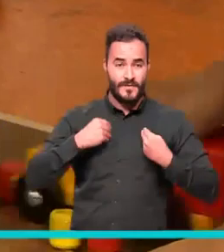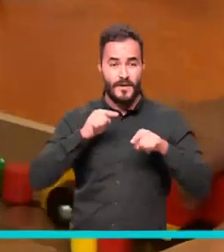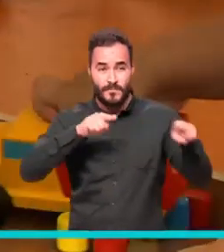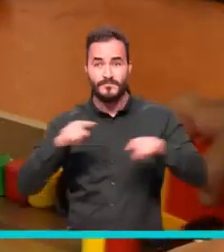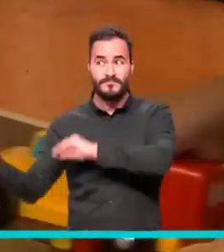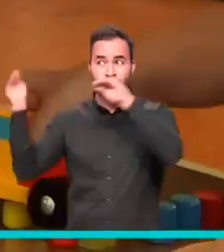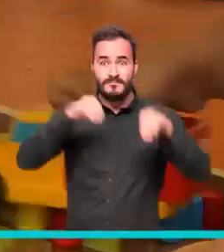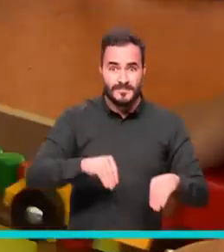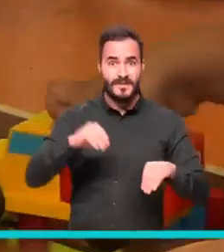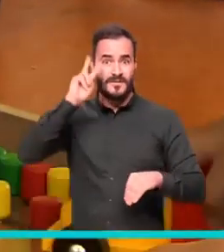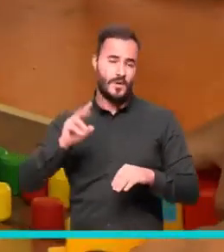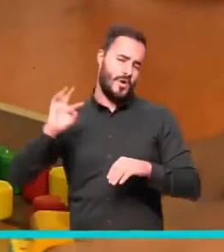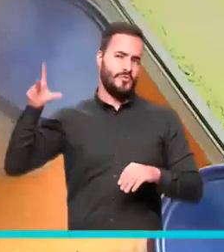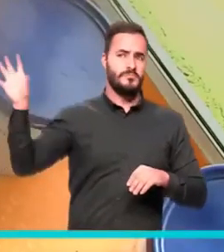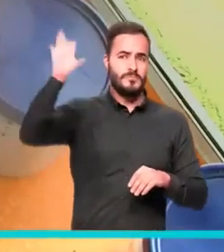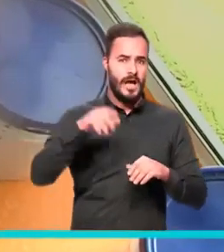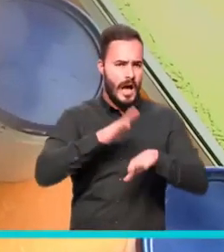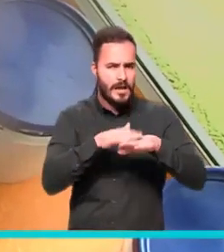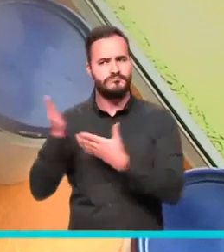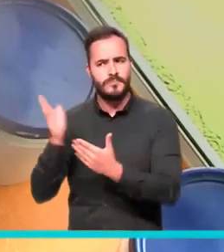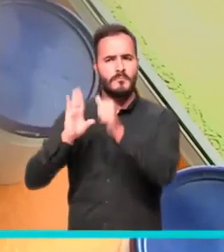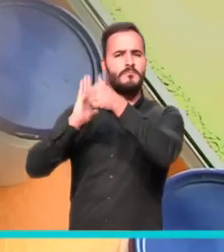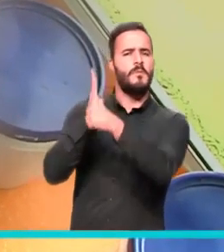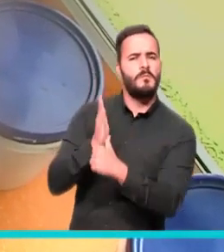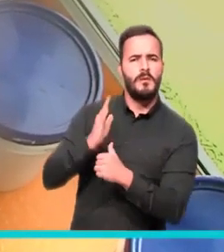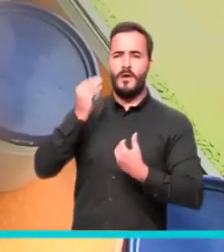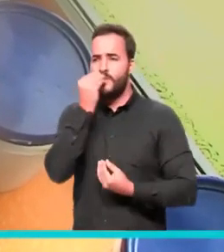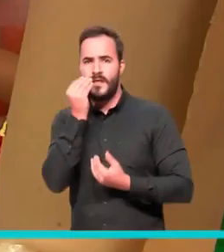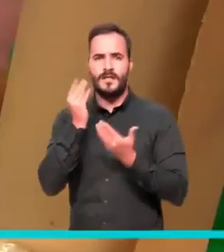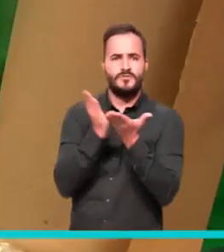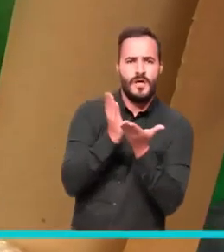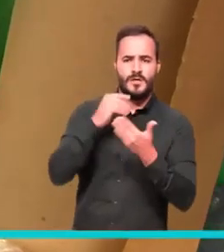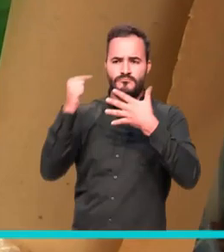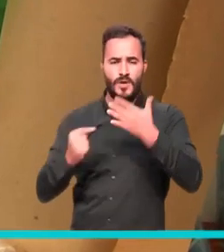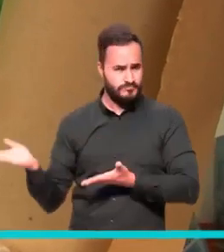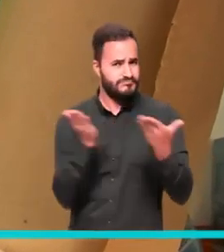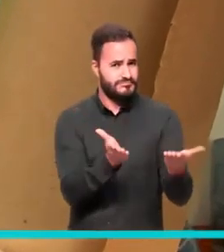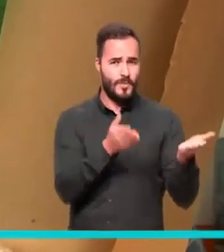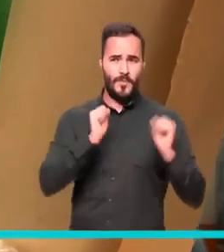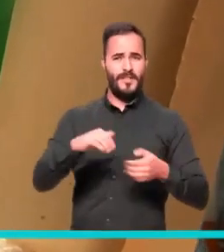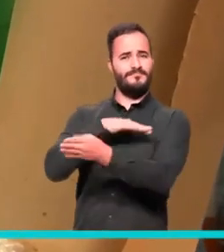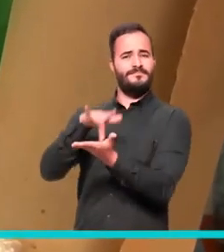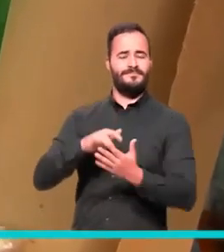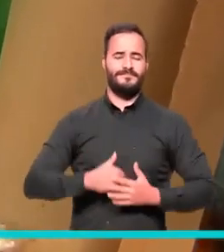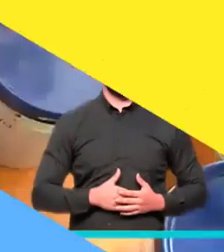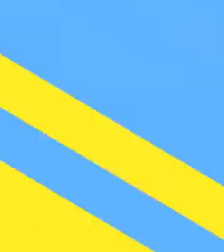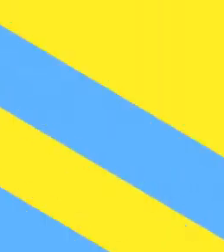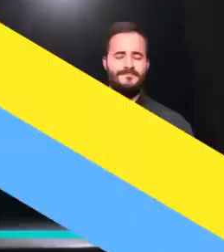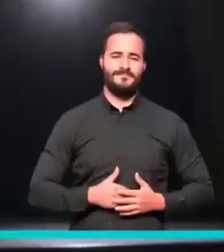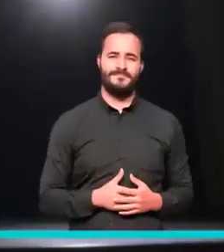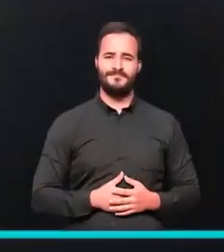centro de la ciudad y padres migrantes a conocer y acoger la oferta institucional, nutricional y pedagógica de esta sede.